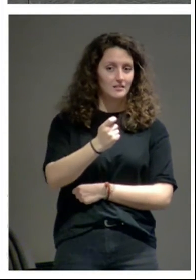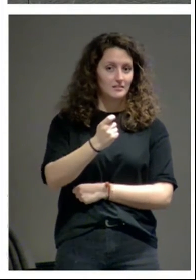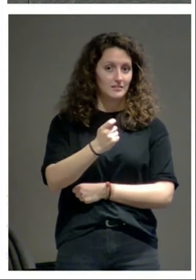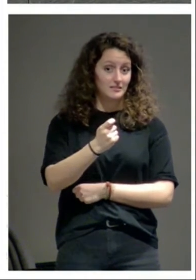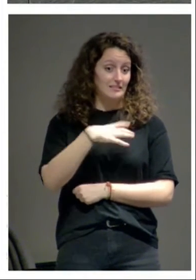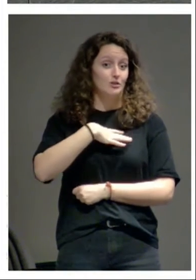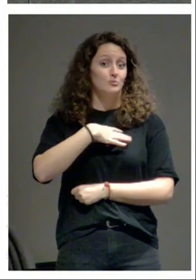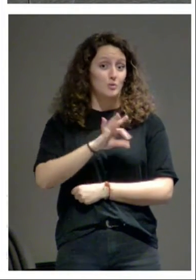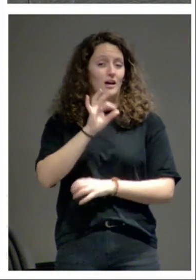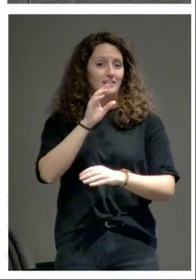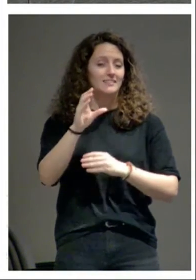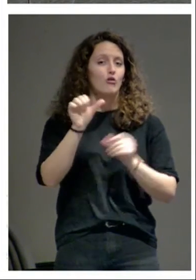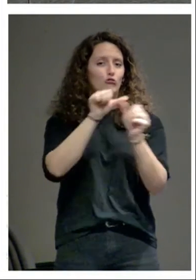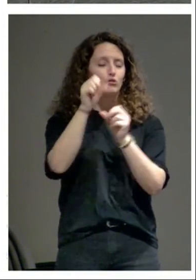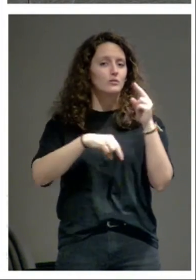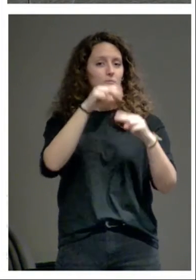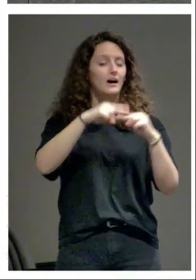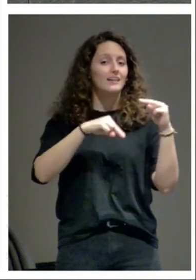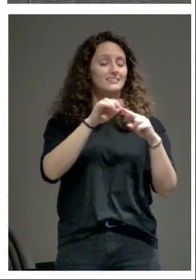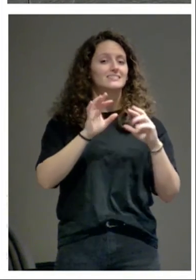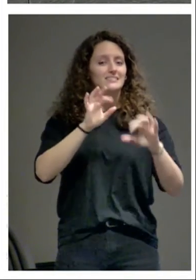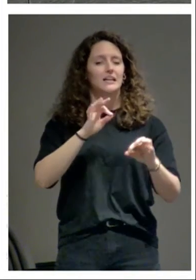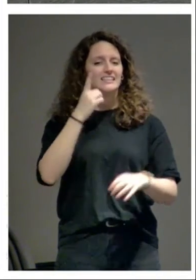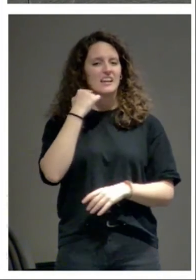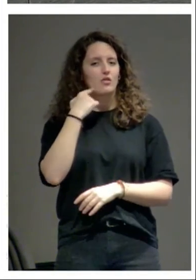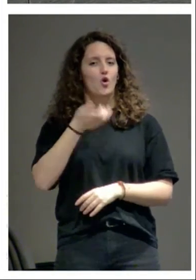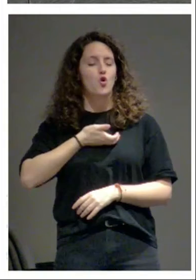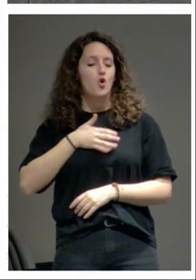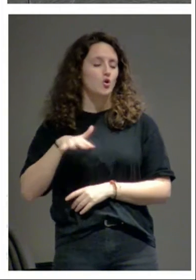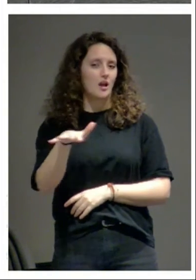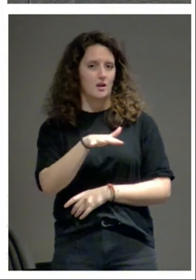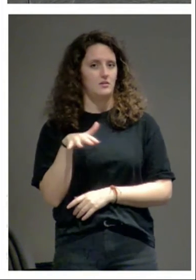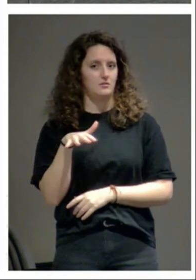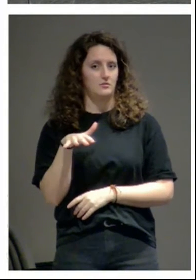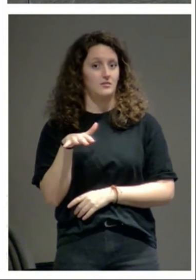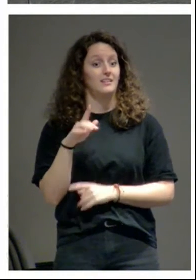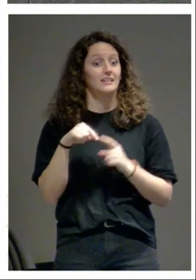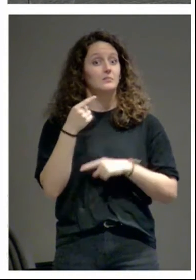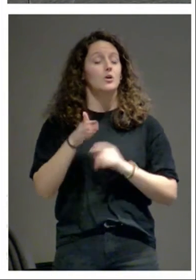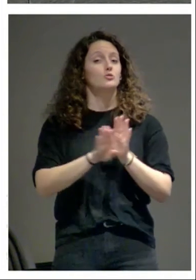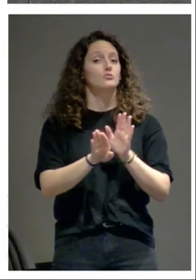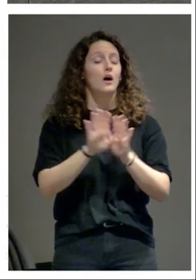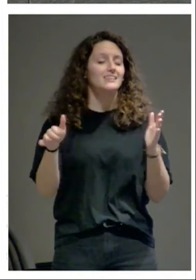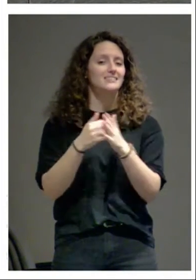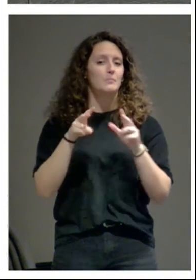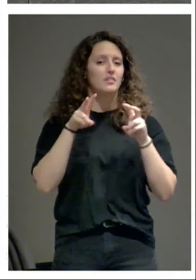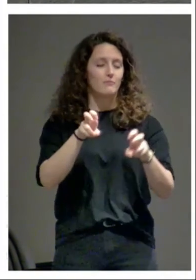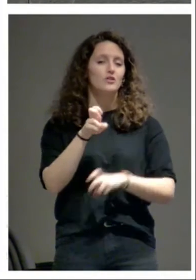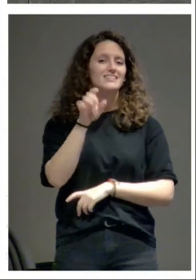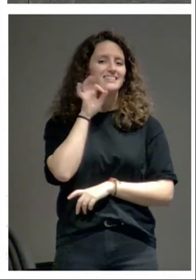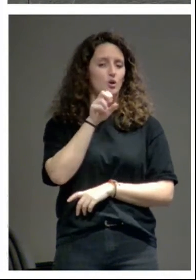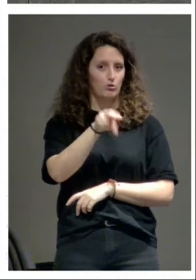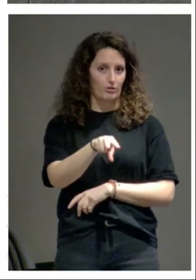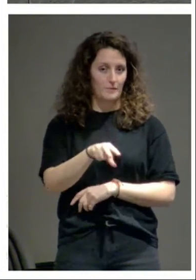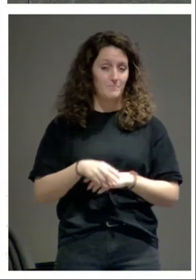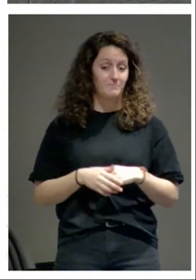es un aparejo de tradición local que se mantuvo hasta comienzos del siglo XII así que